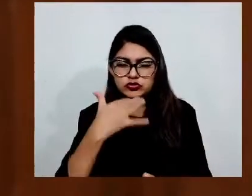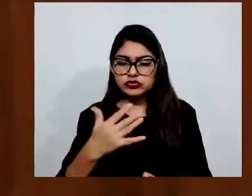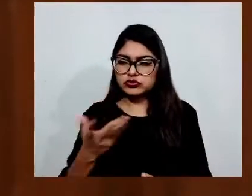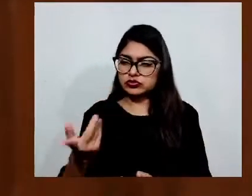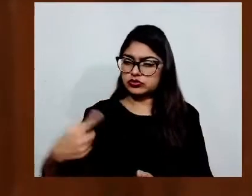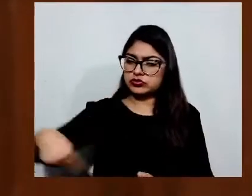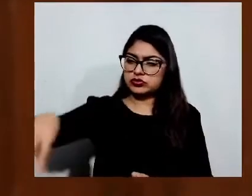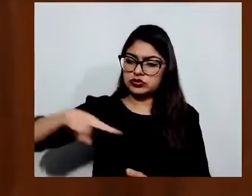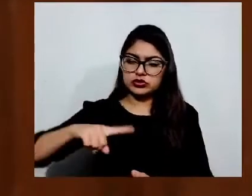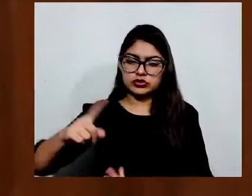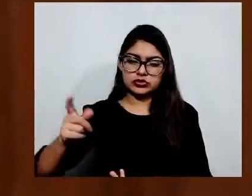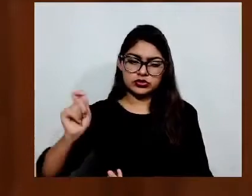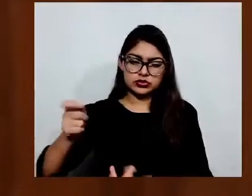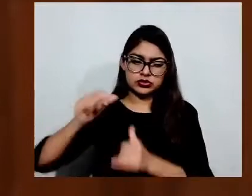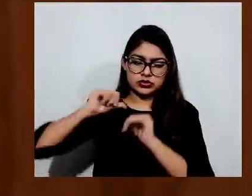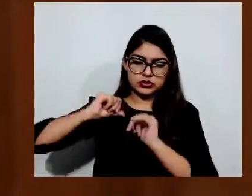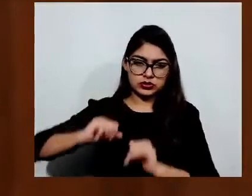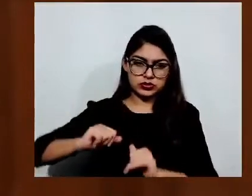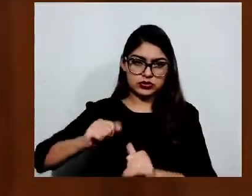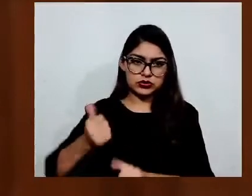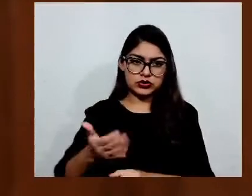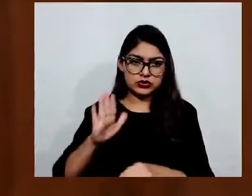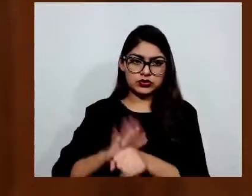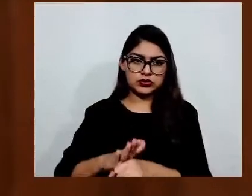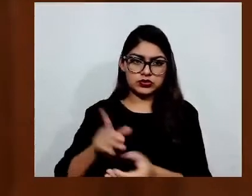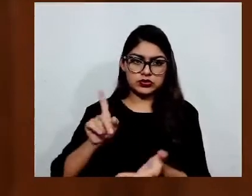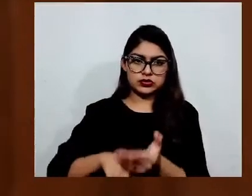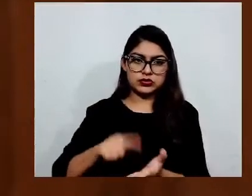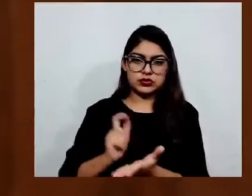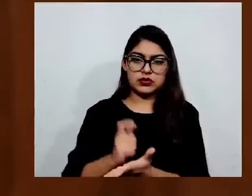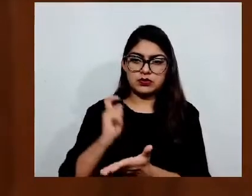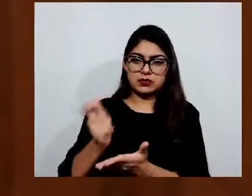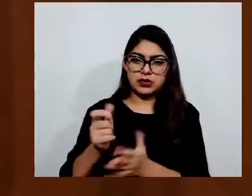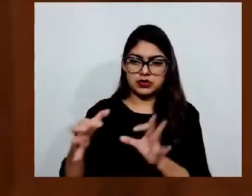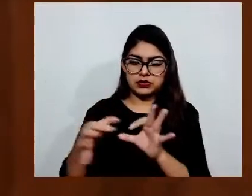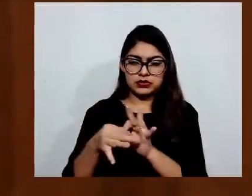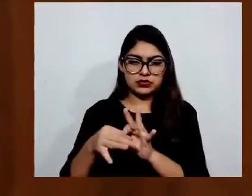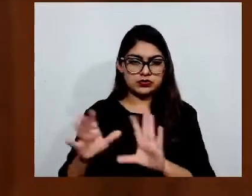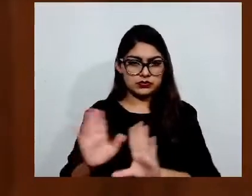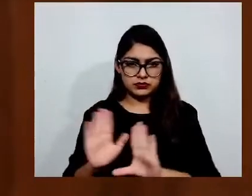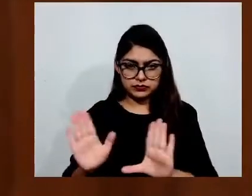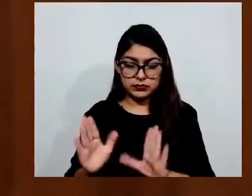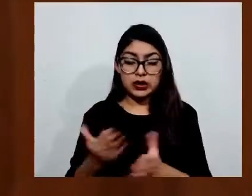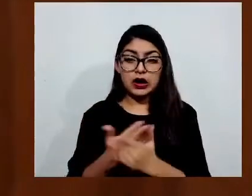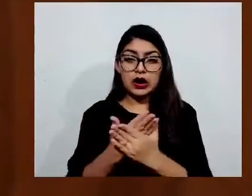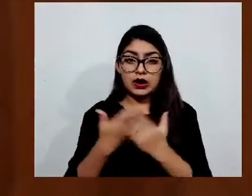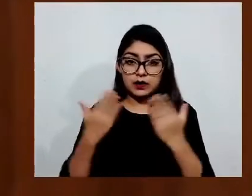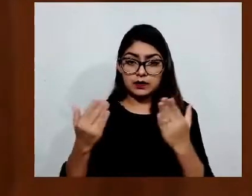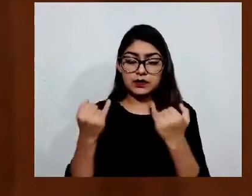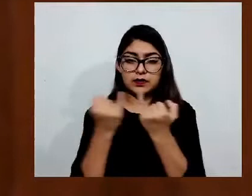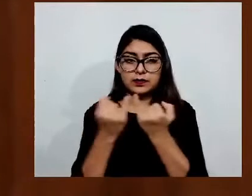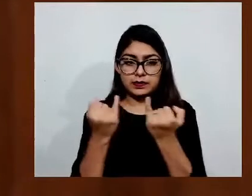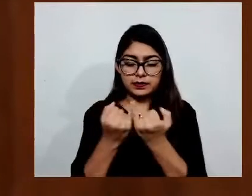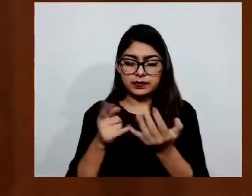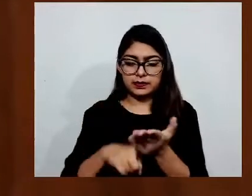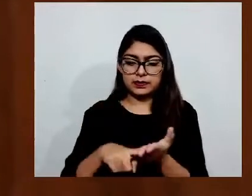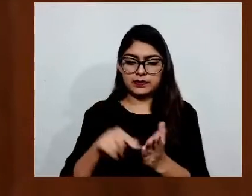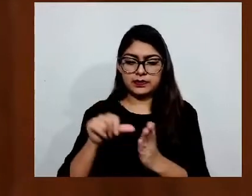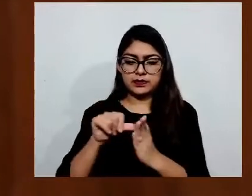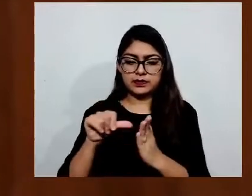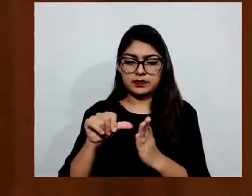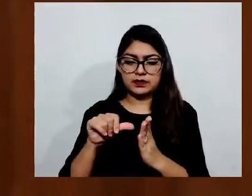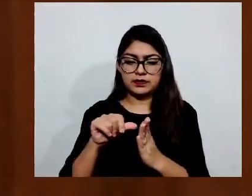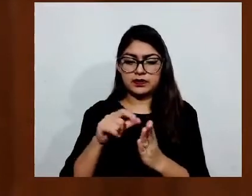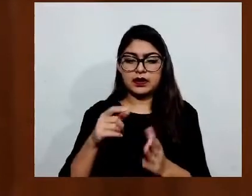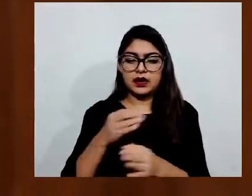apego del pago respectivo. Adicionalmente, mediante Decreto 111, publicado en el periódico oficial Gaceta